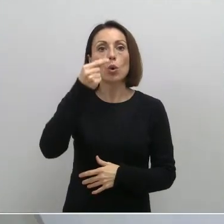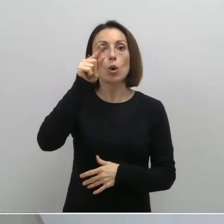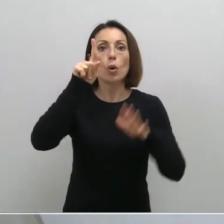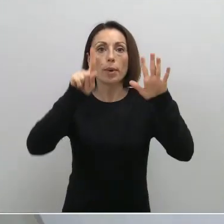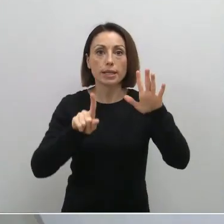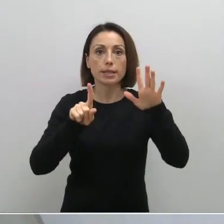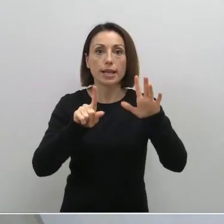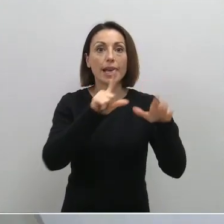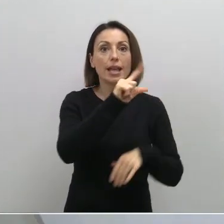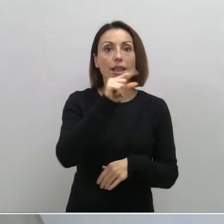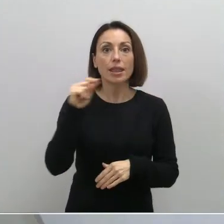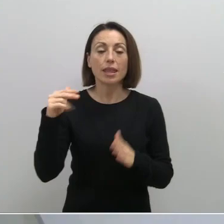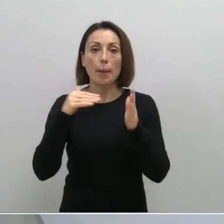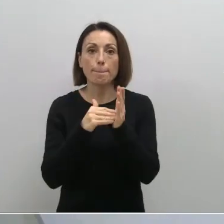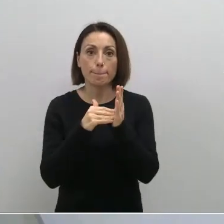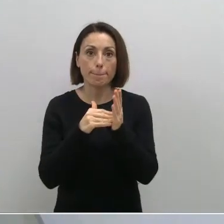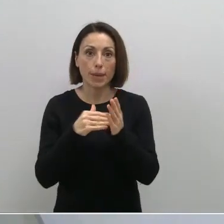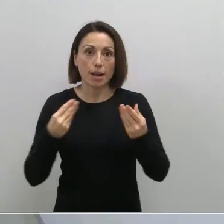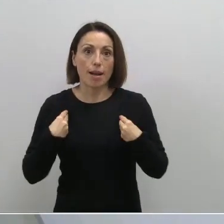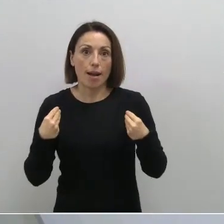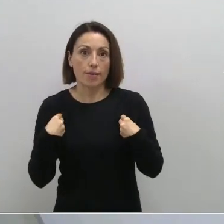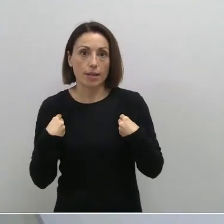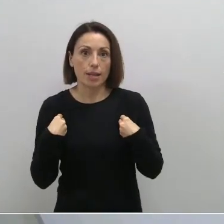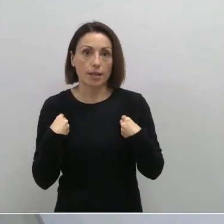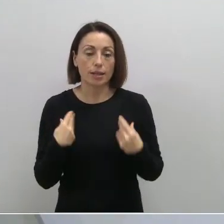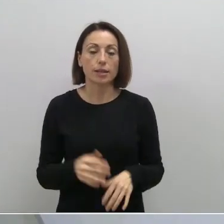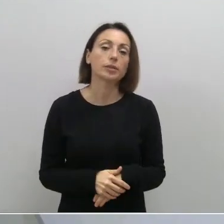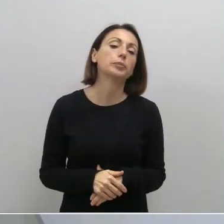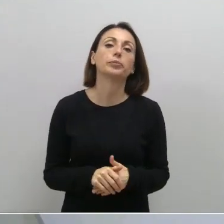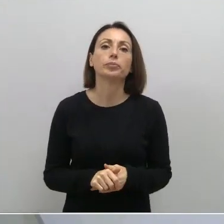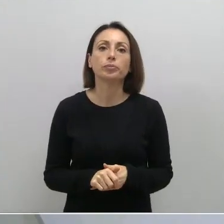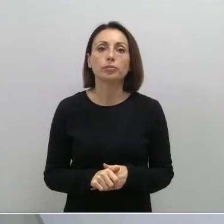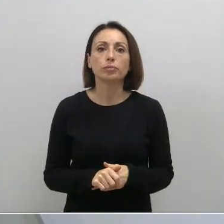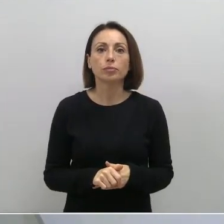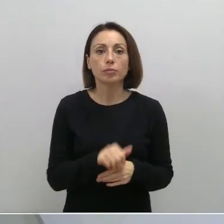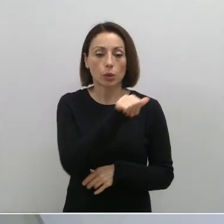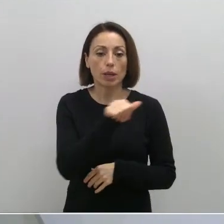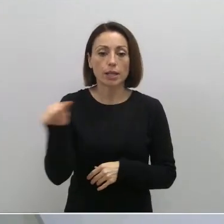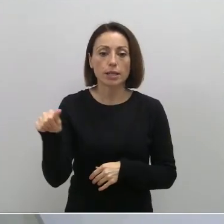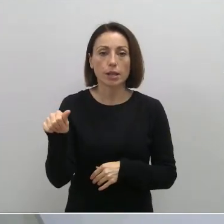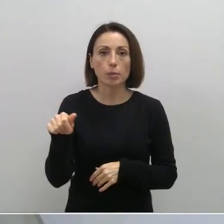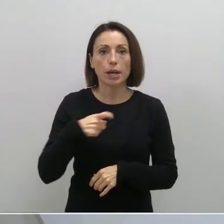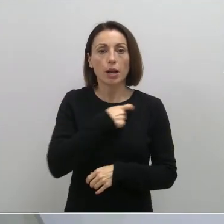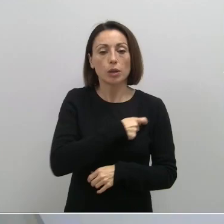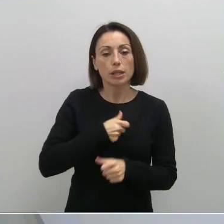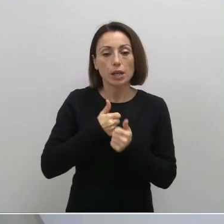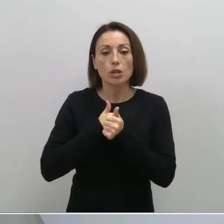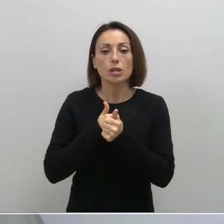casos por cada 100.000 habitantes en los últimos siete días. En el Comité de Seguimiento COVID, cuya